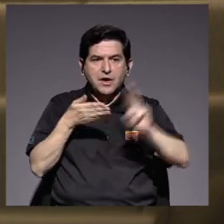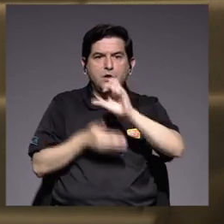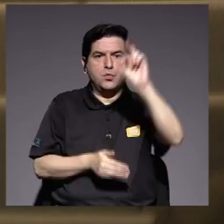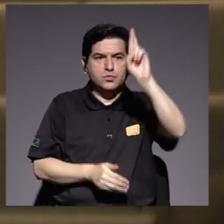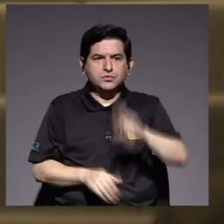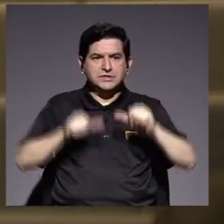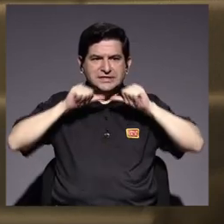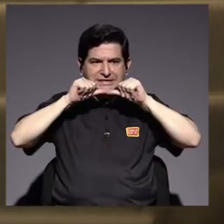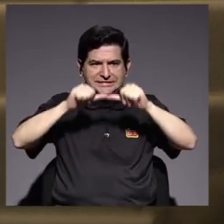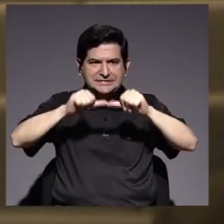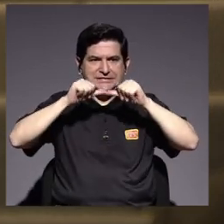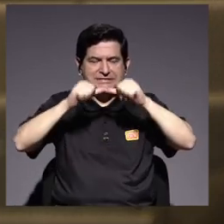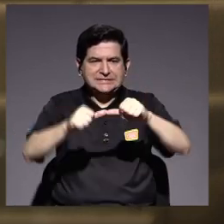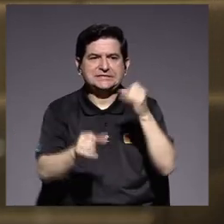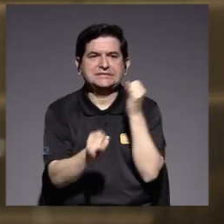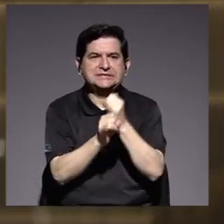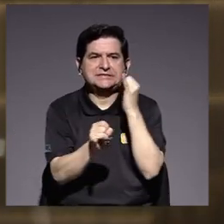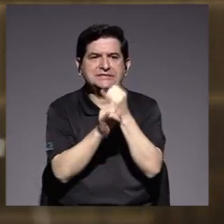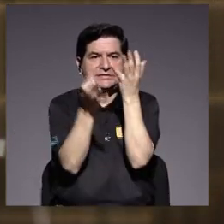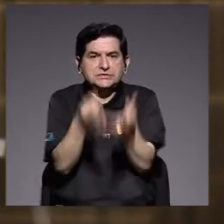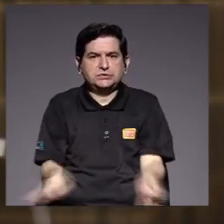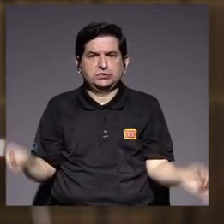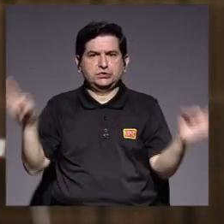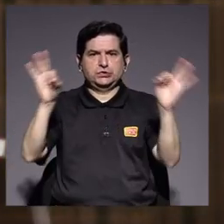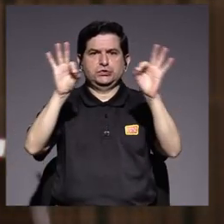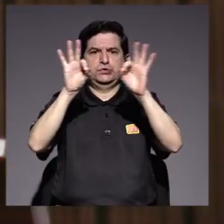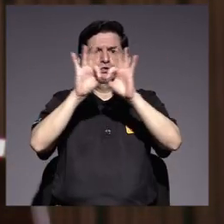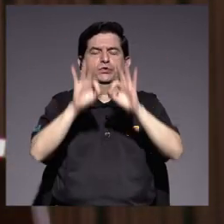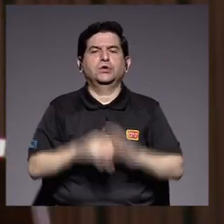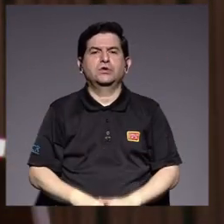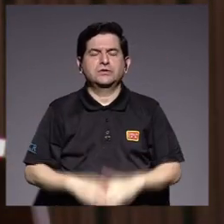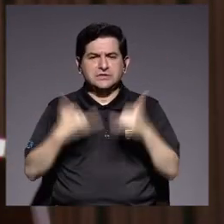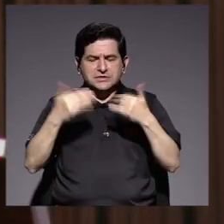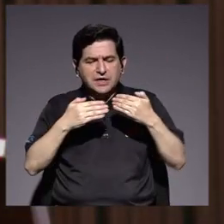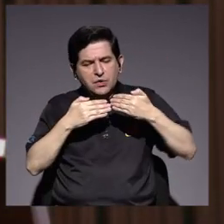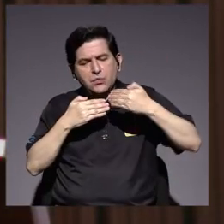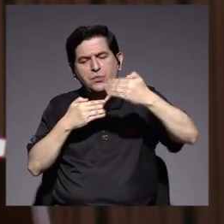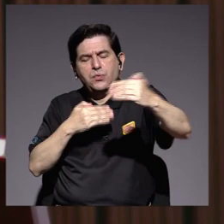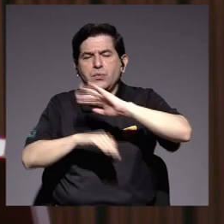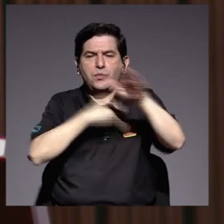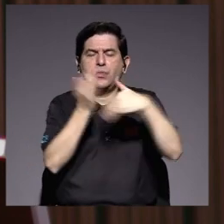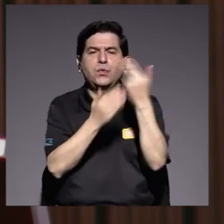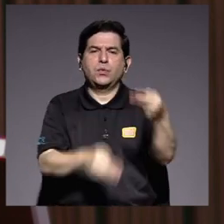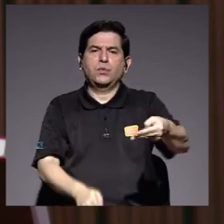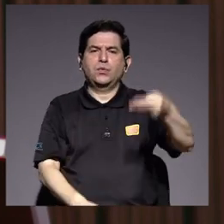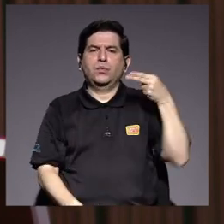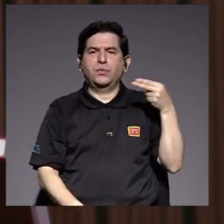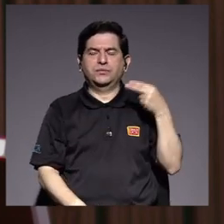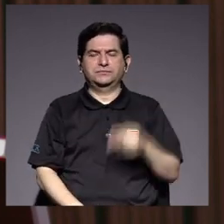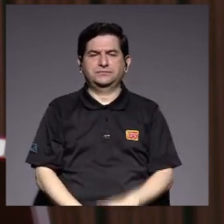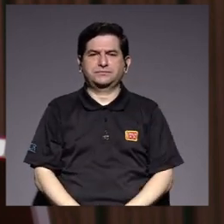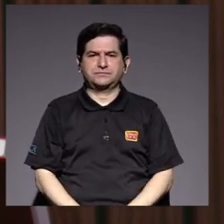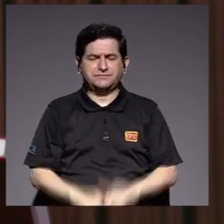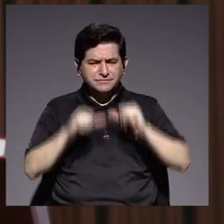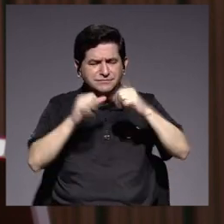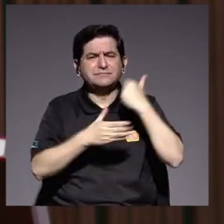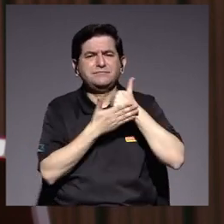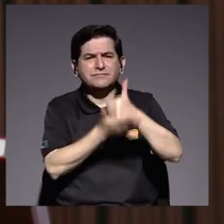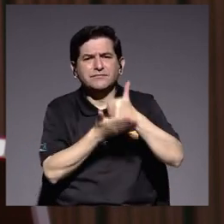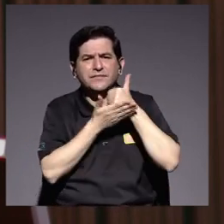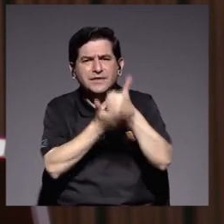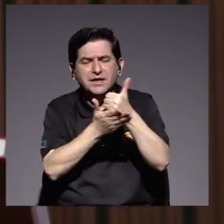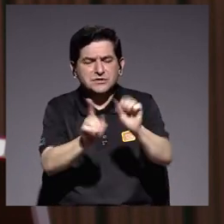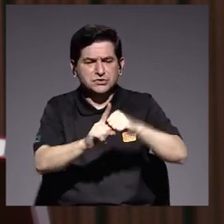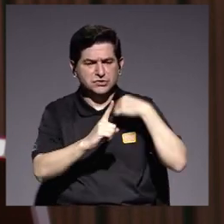Rica siguiera siendo la institución crucial que ha sido a lo largo de toda su historia, siguiera contribuyendo a que